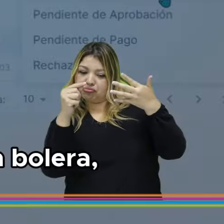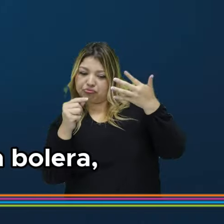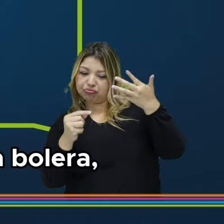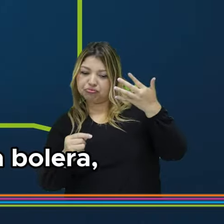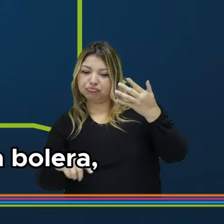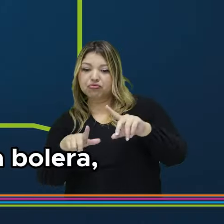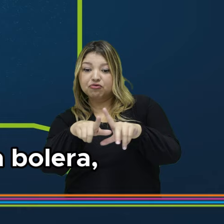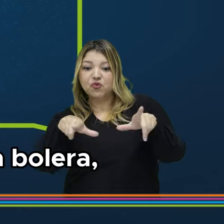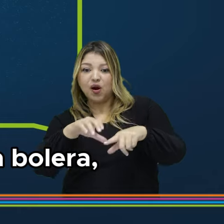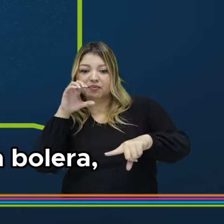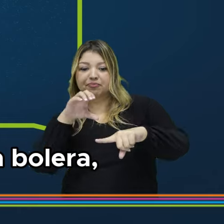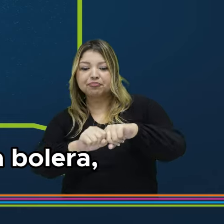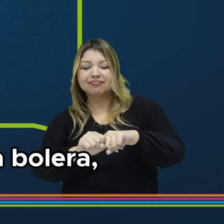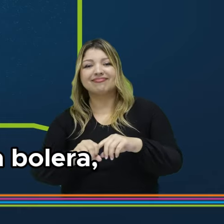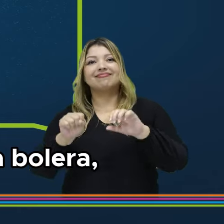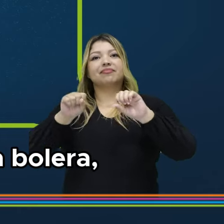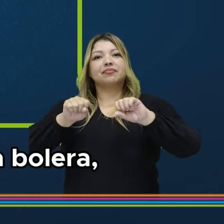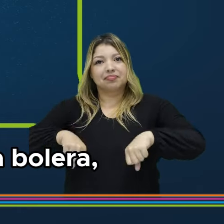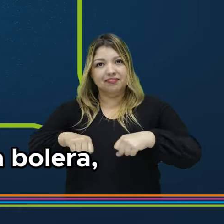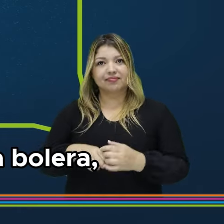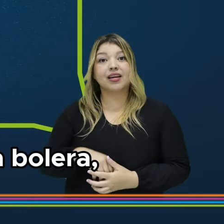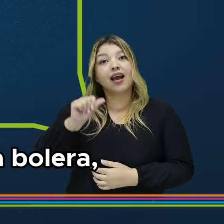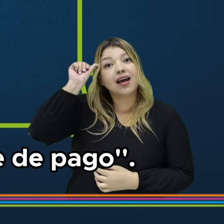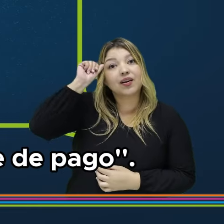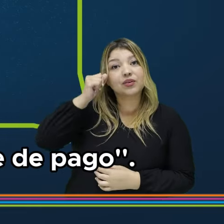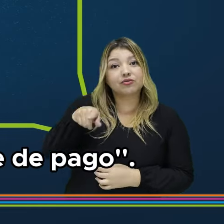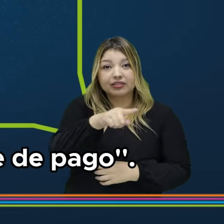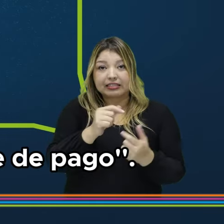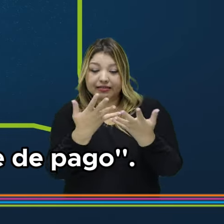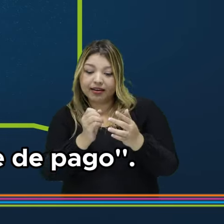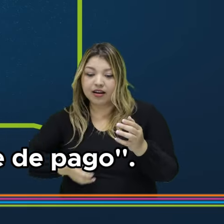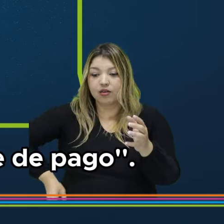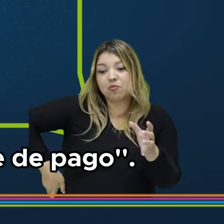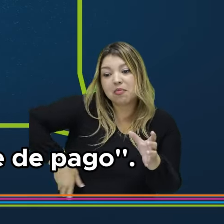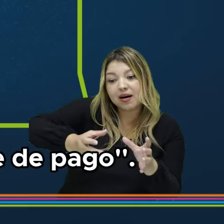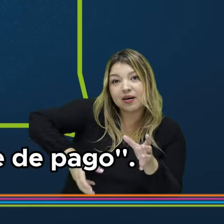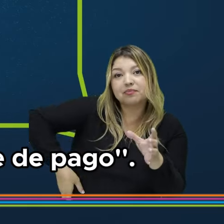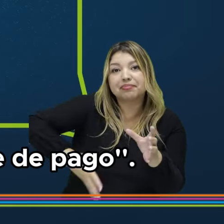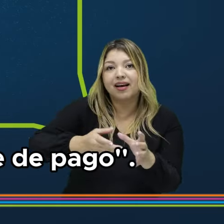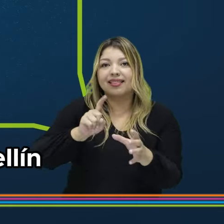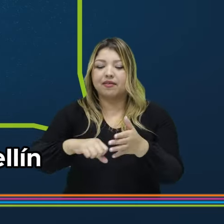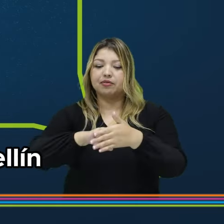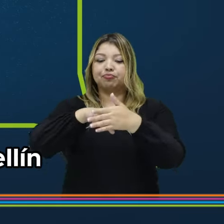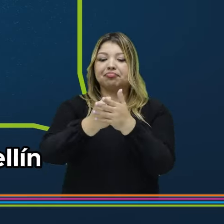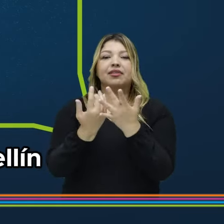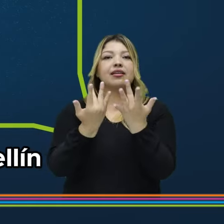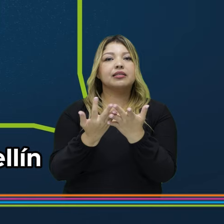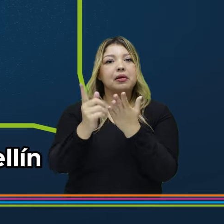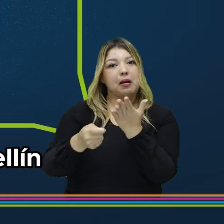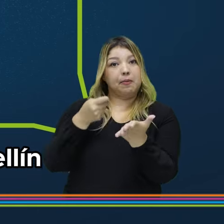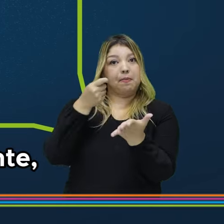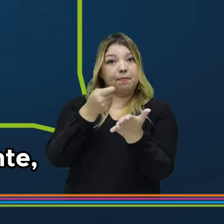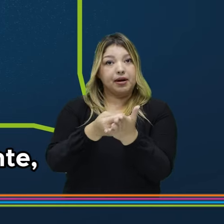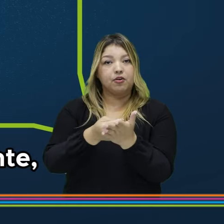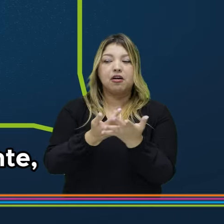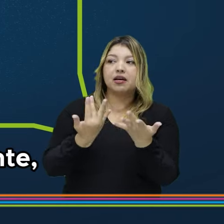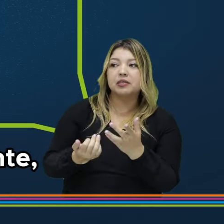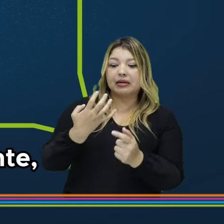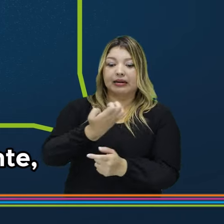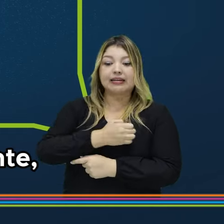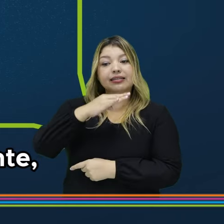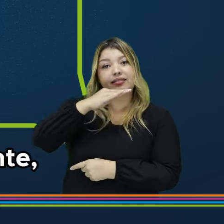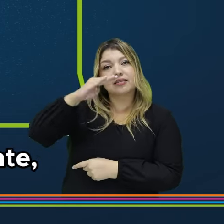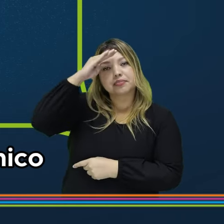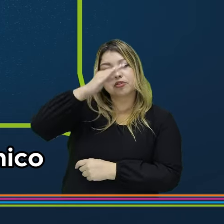reserva. Recuerda que si tu reserva es para la bolera, ésta se encuentra en estado de pendiente de pago. Una vez que la Alcaldía de Medellín genere la